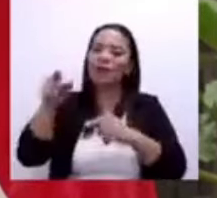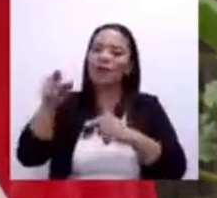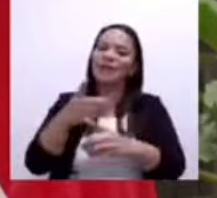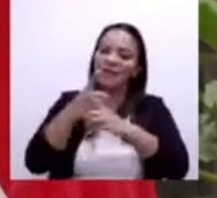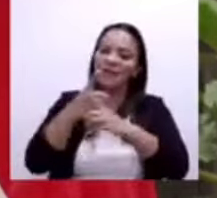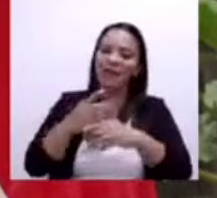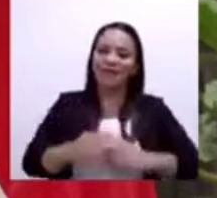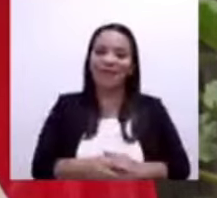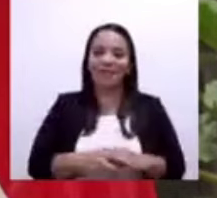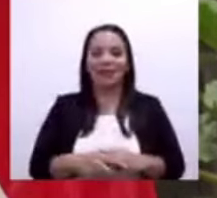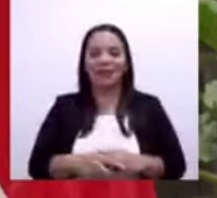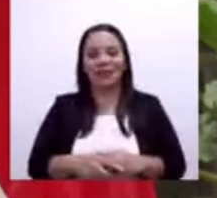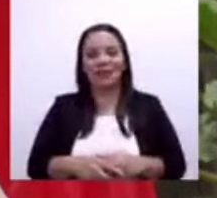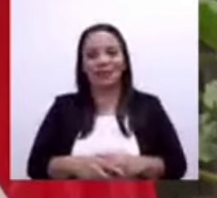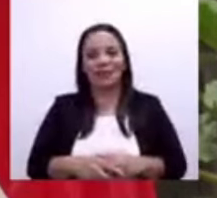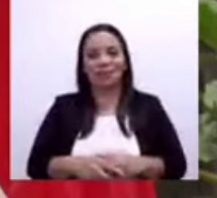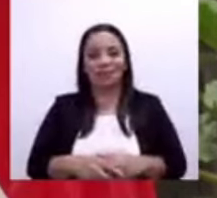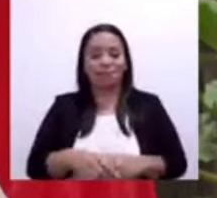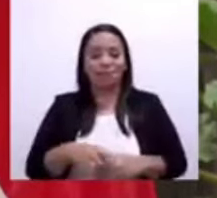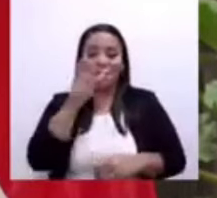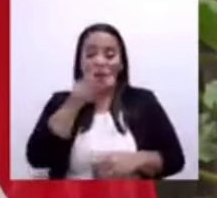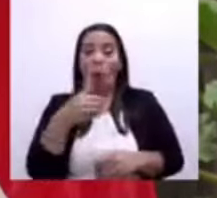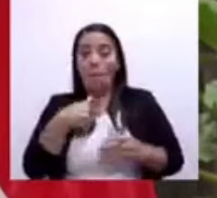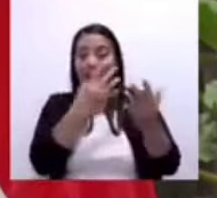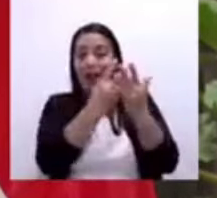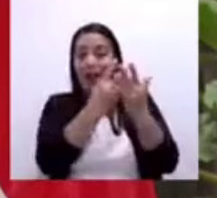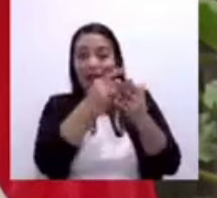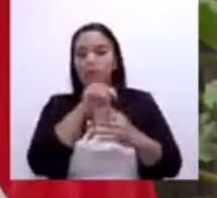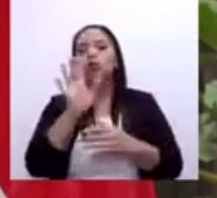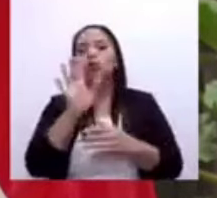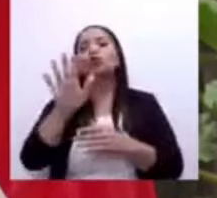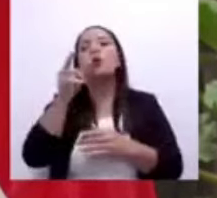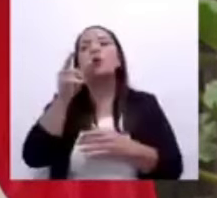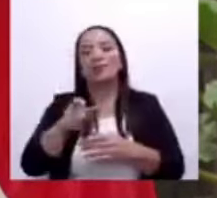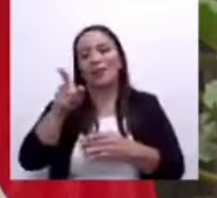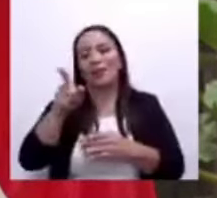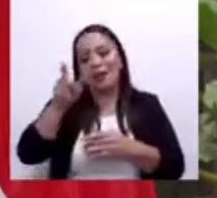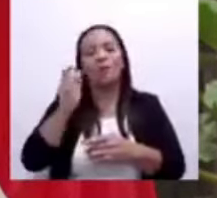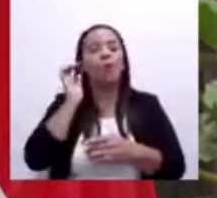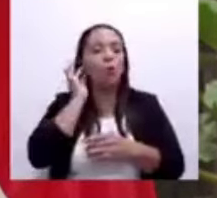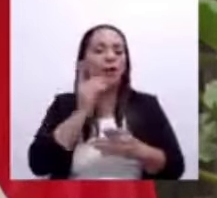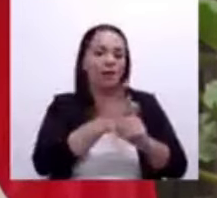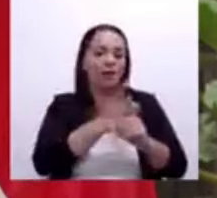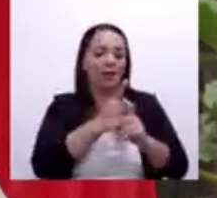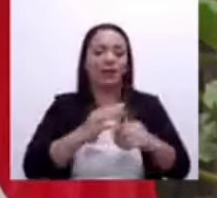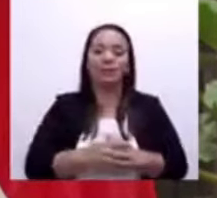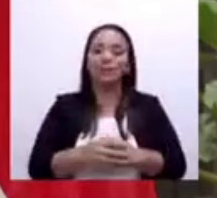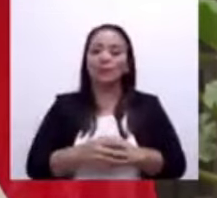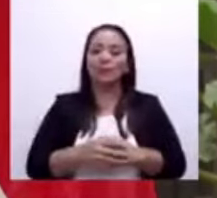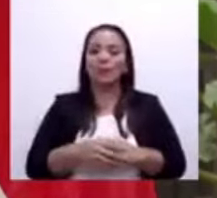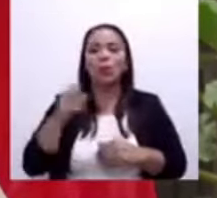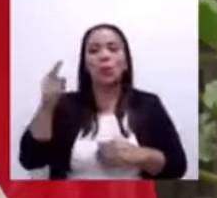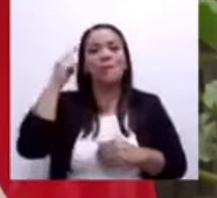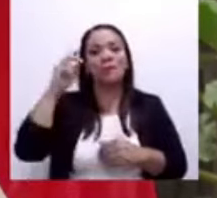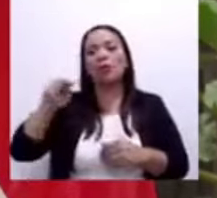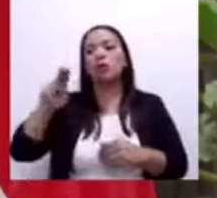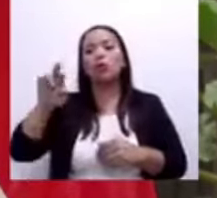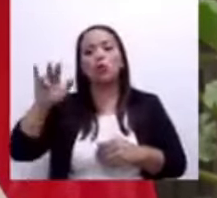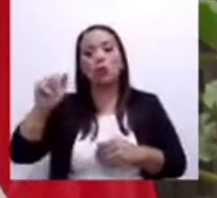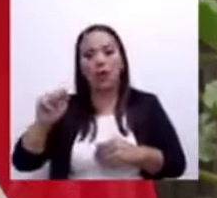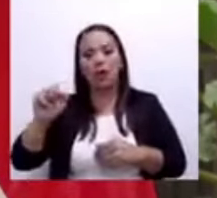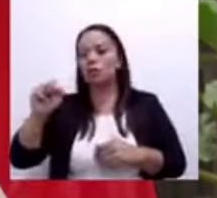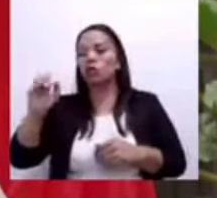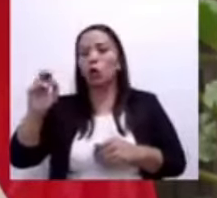Él es su cliente. Piense en doña Nuria y doña Sonia, hermanas